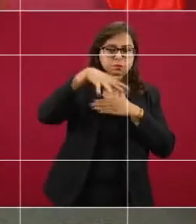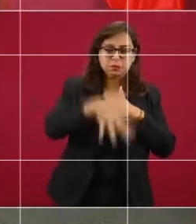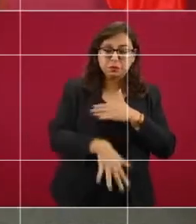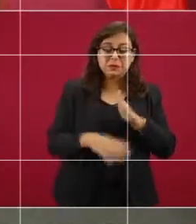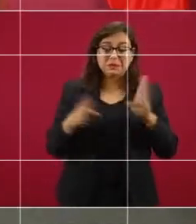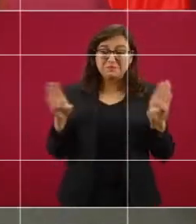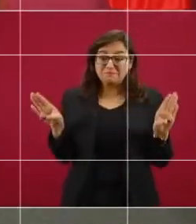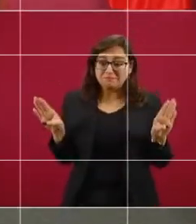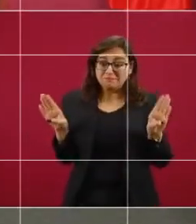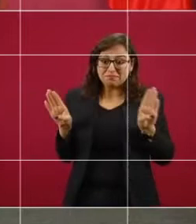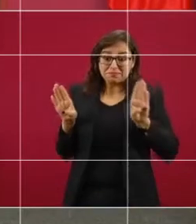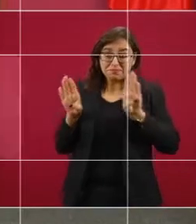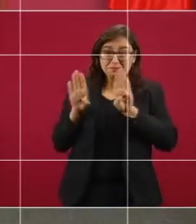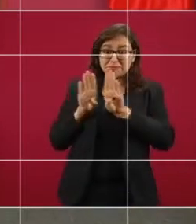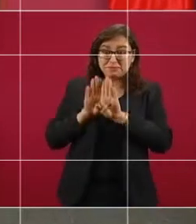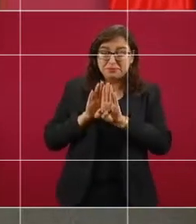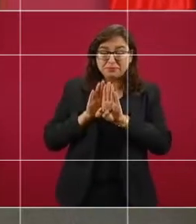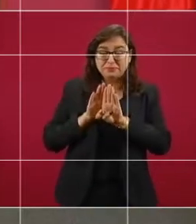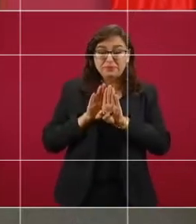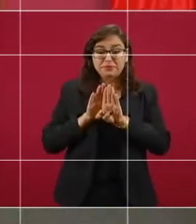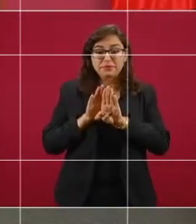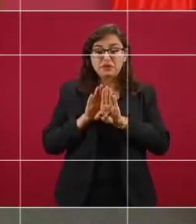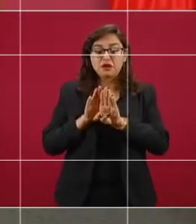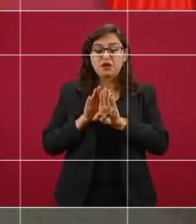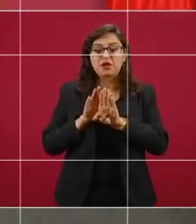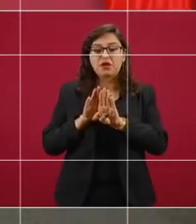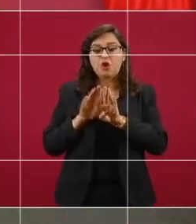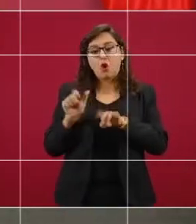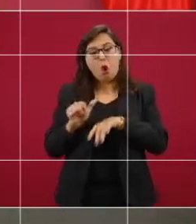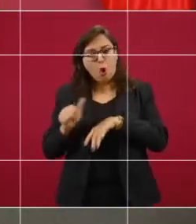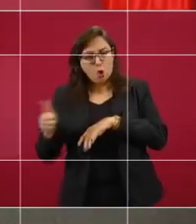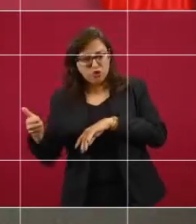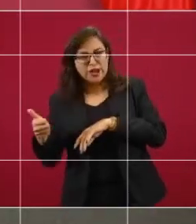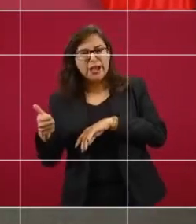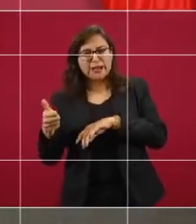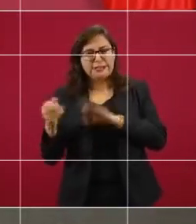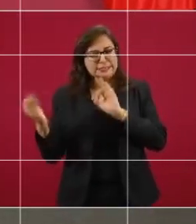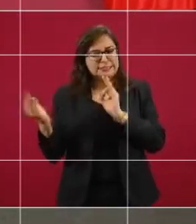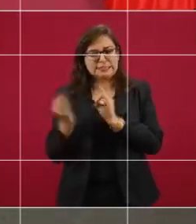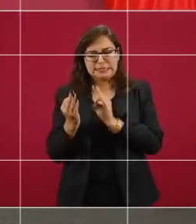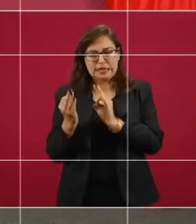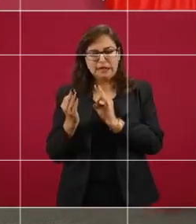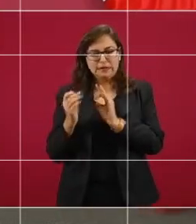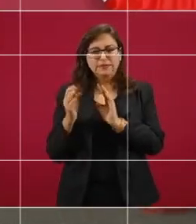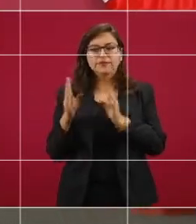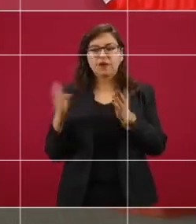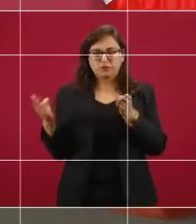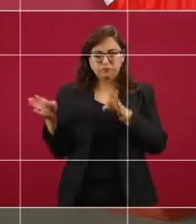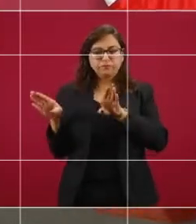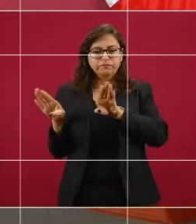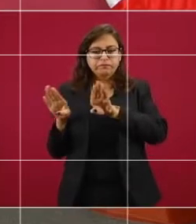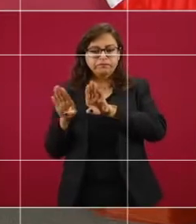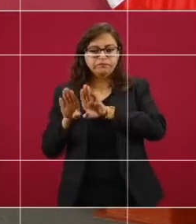otra presa que está río arriba,